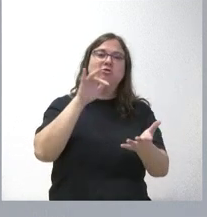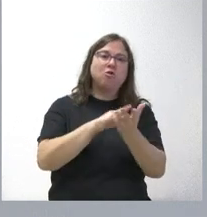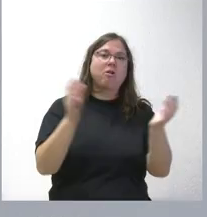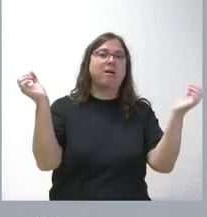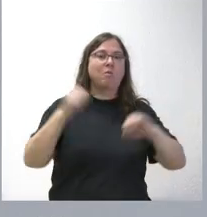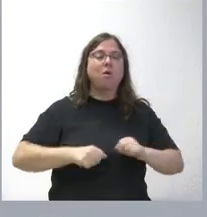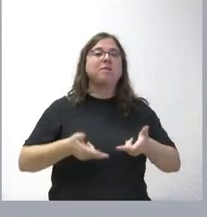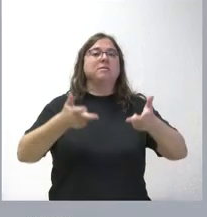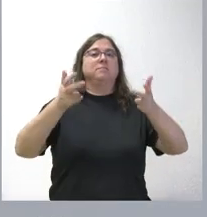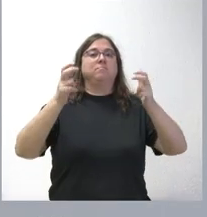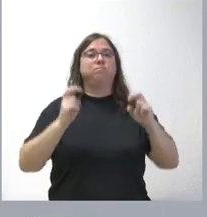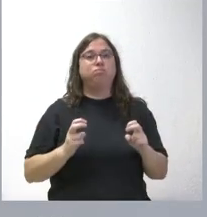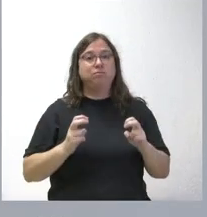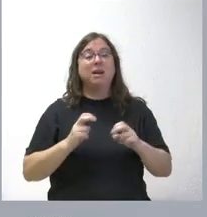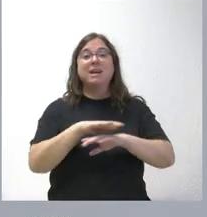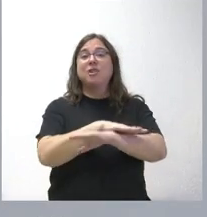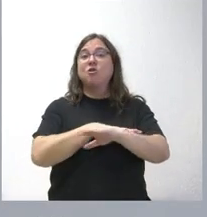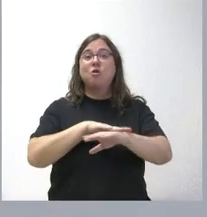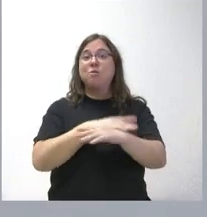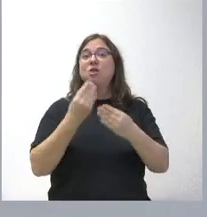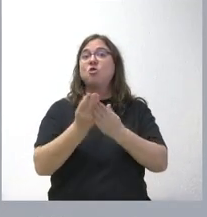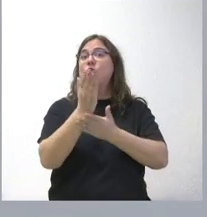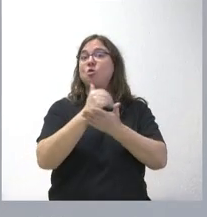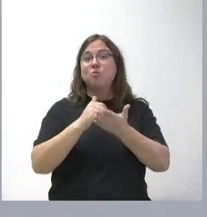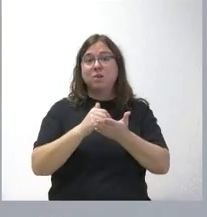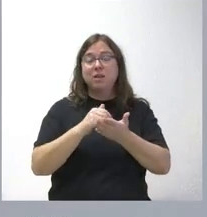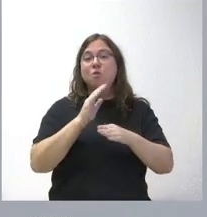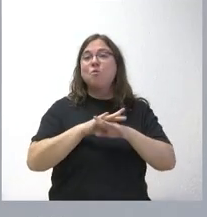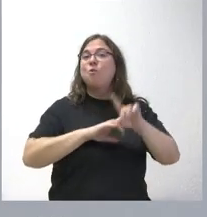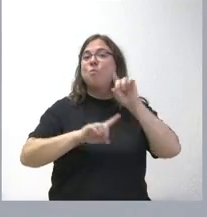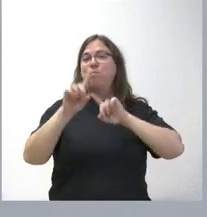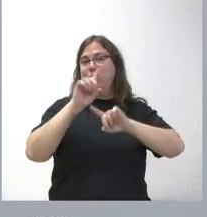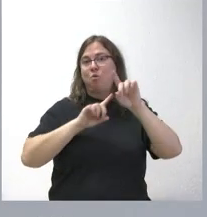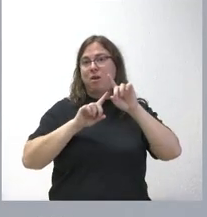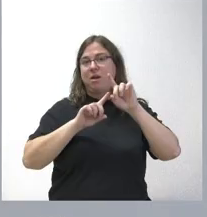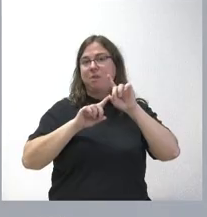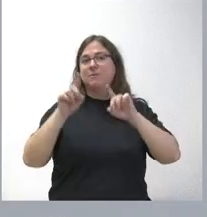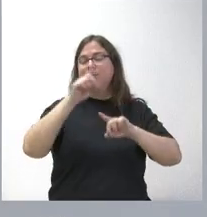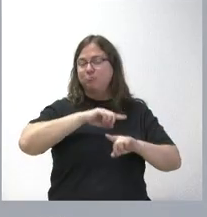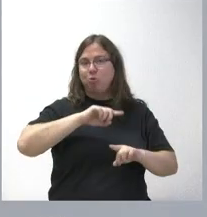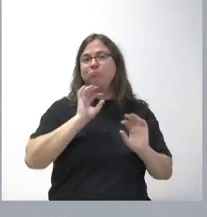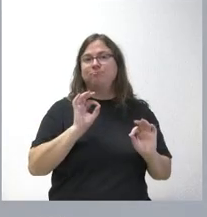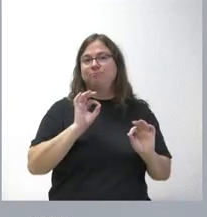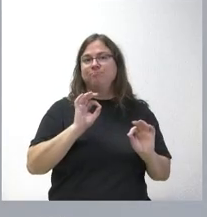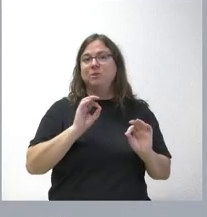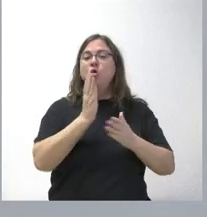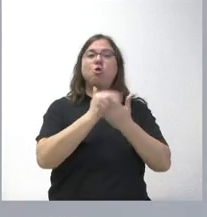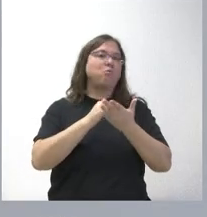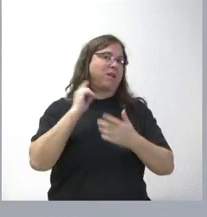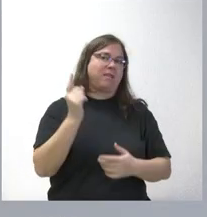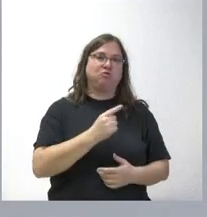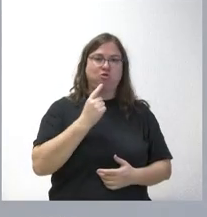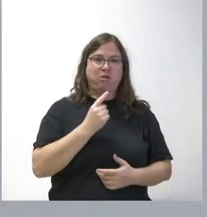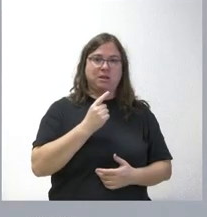sentemos, que se siente el Gobierno con las comunidades autónomas, porque es un problema que tenemos y apreciamos todas las comunidades autónomas,